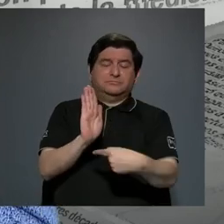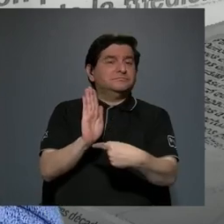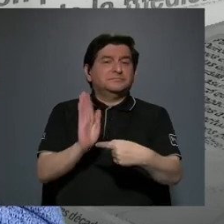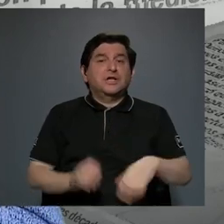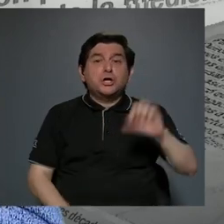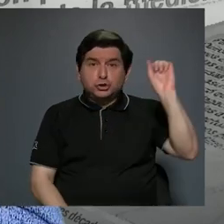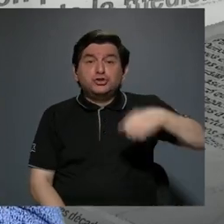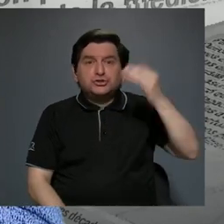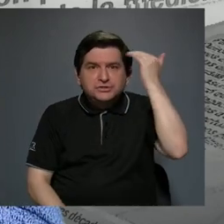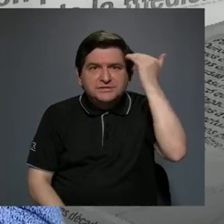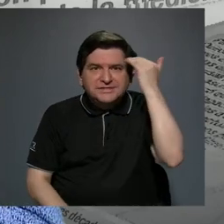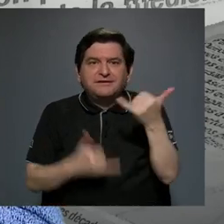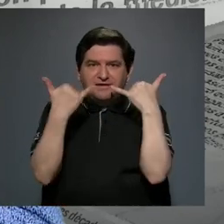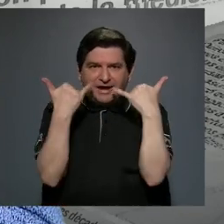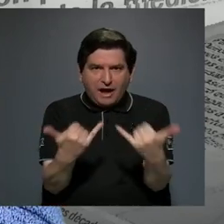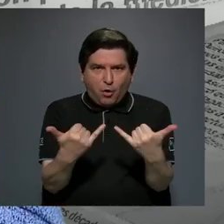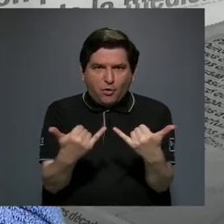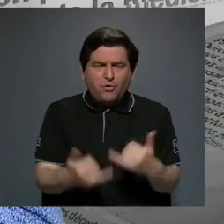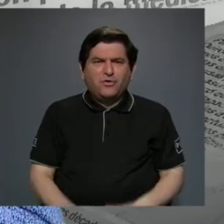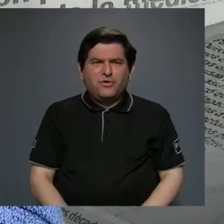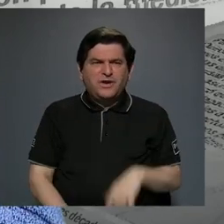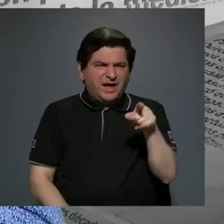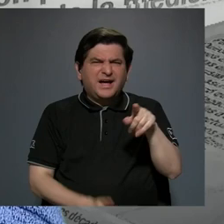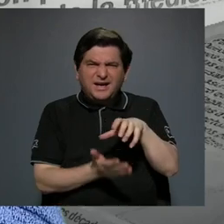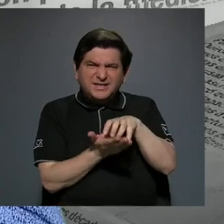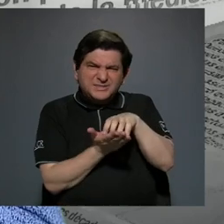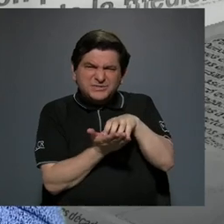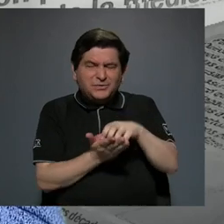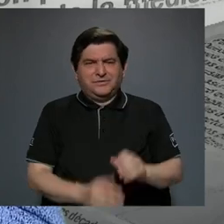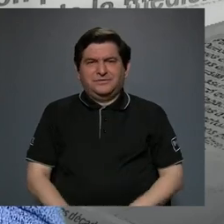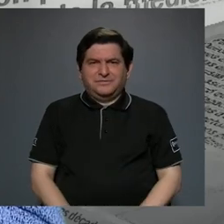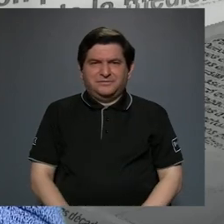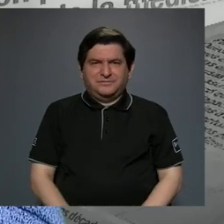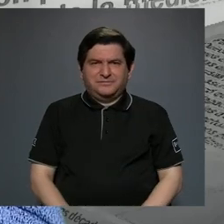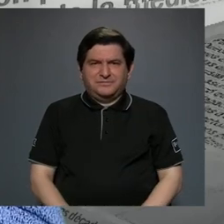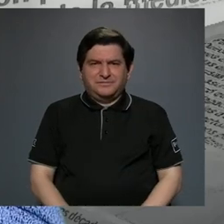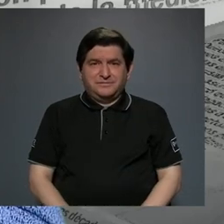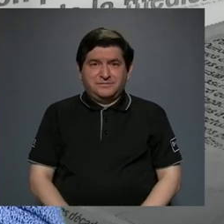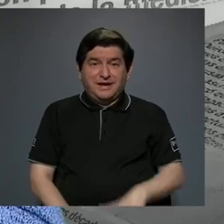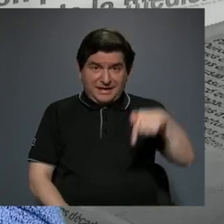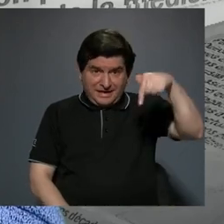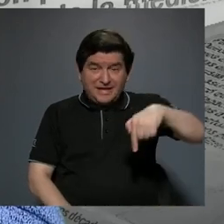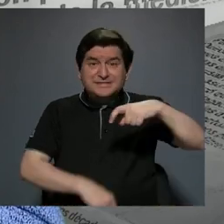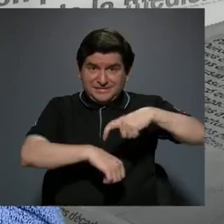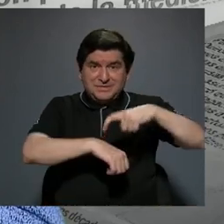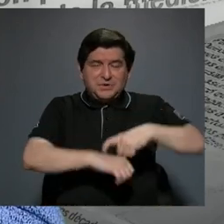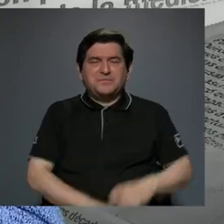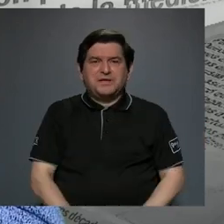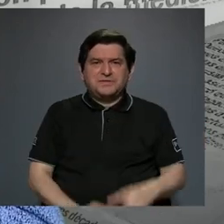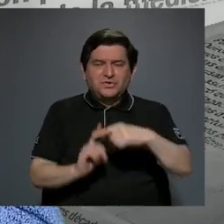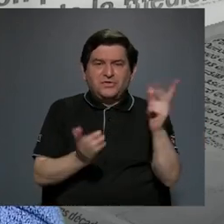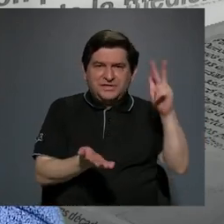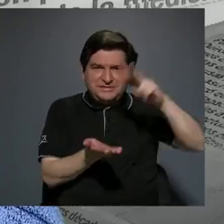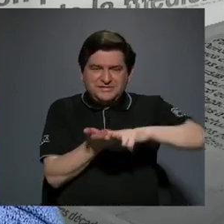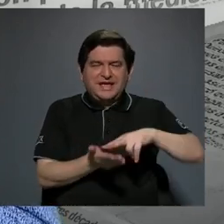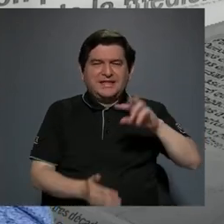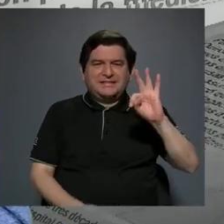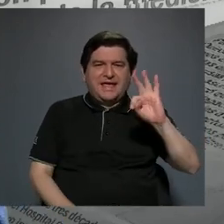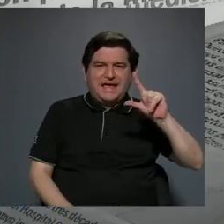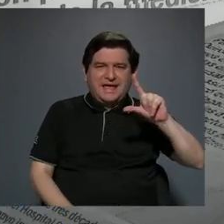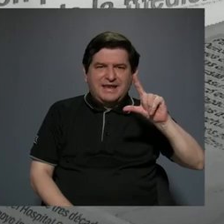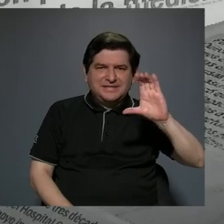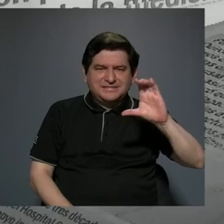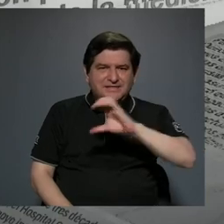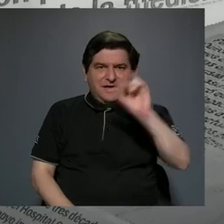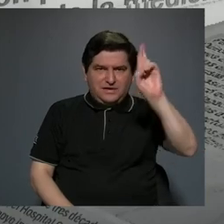Sí, sabemos que hoy día eso está cuestionado, lo están cuestionando. A partir de la aprobación del TLC en Costa